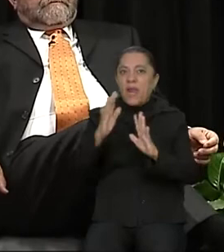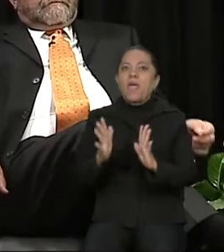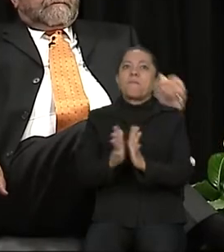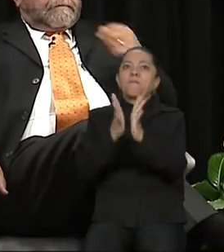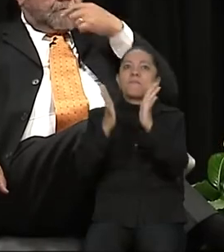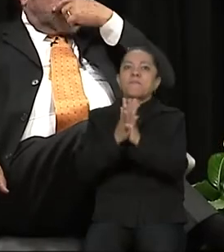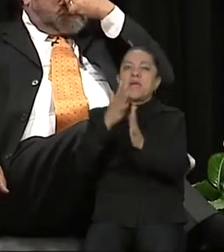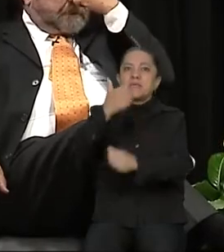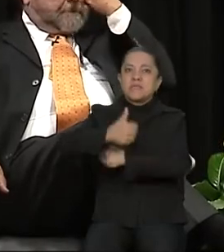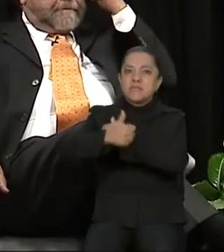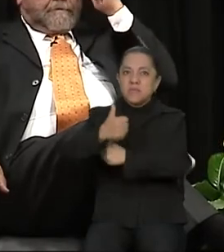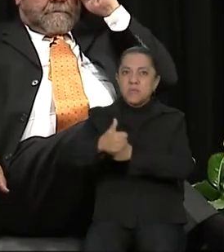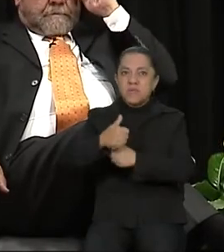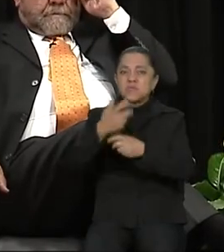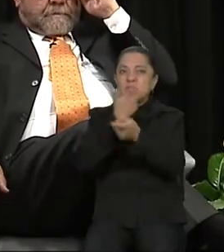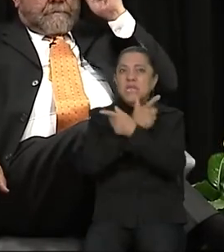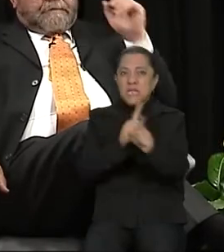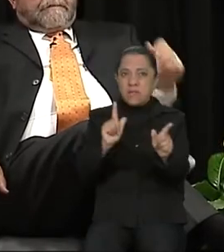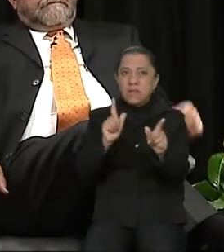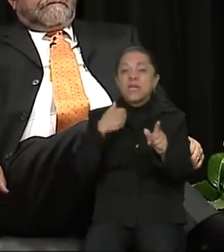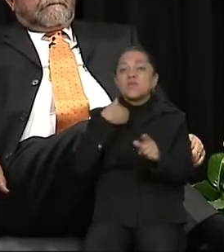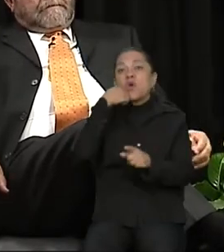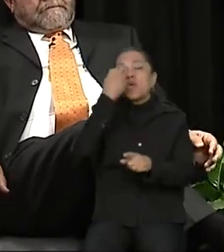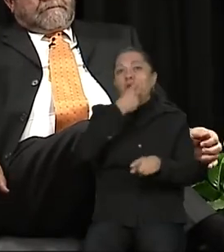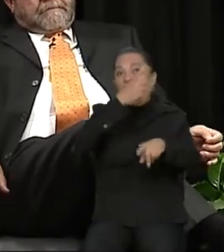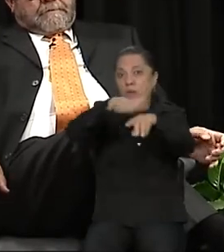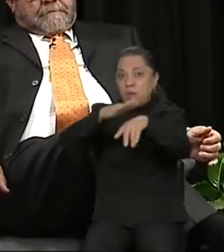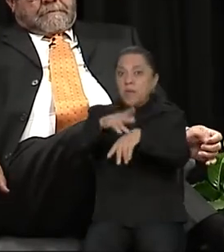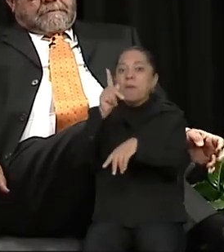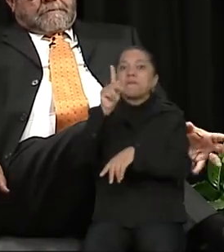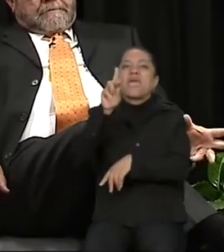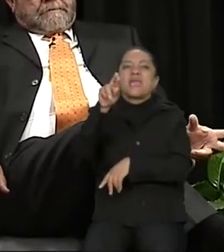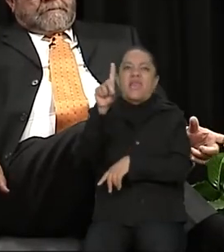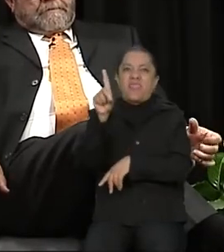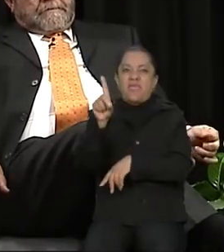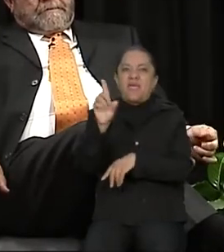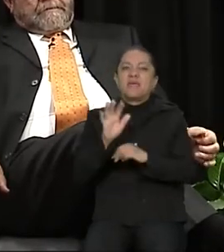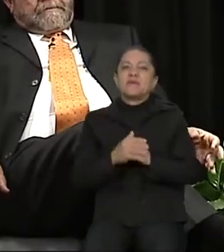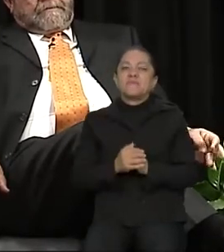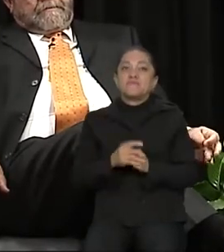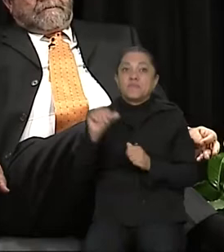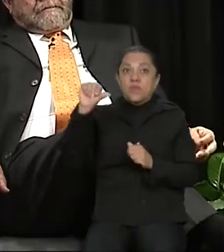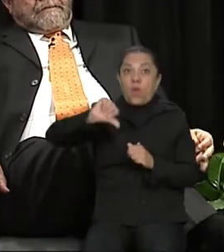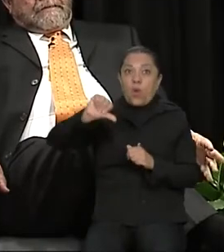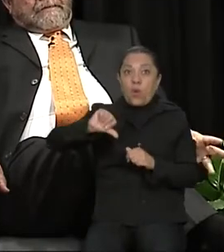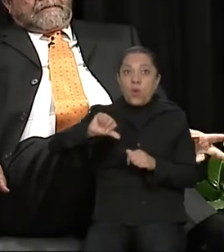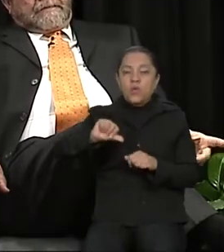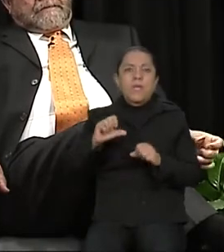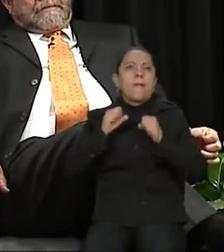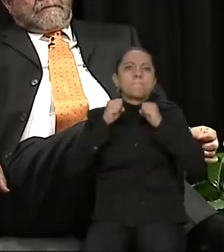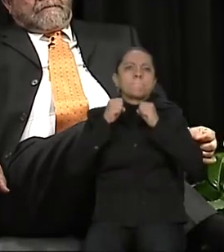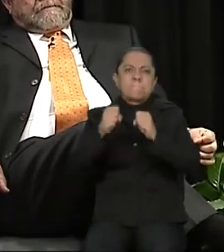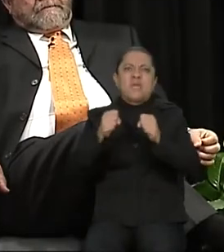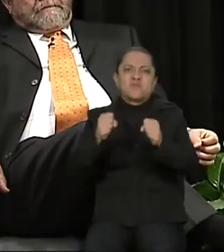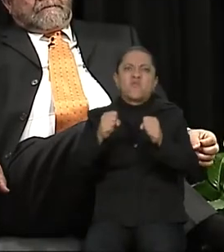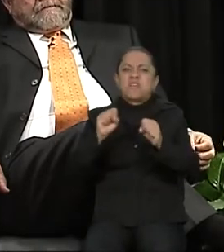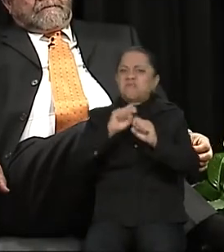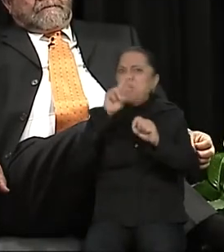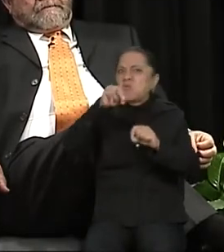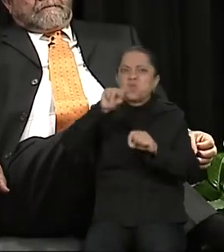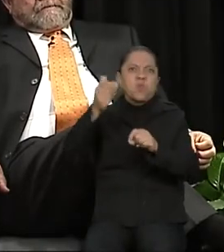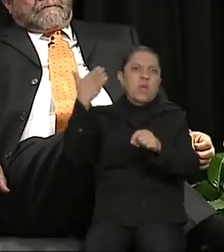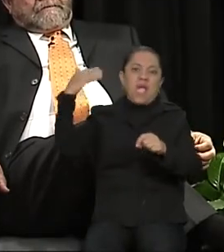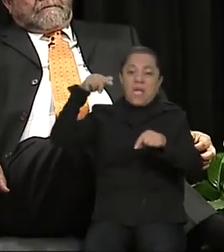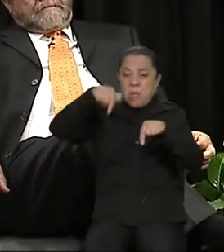Y les quiero mencionar que el partido de la Revolución Democrática hoy está más fuerte que nunca. Miles de